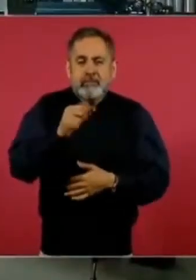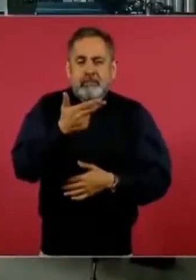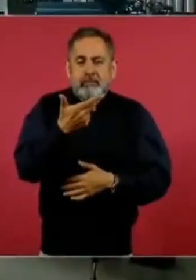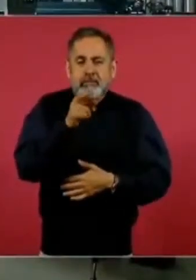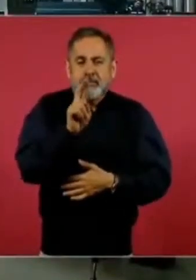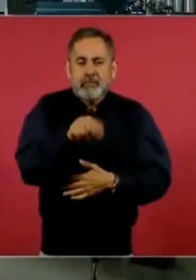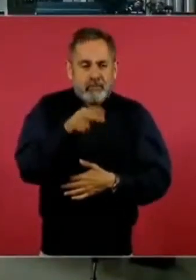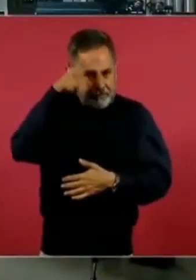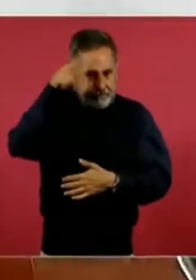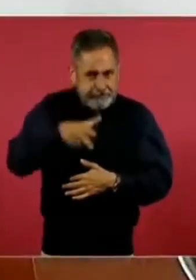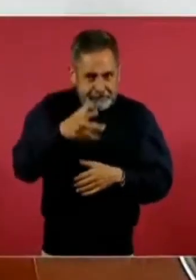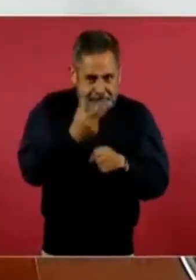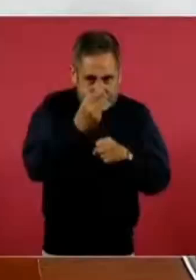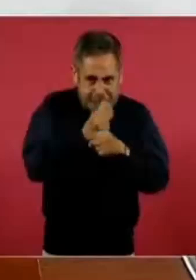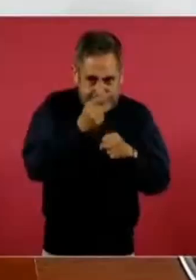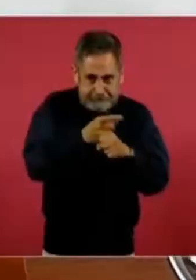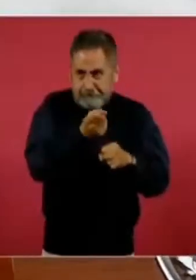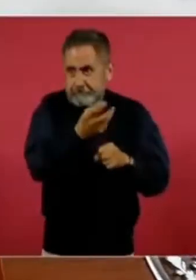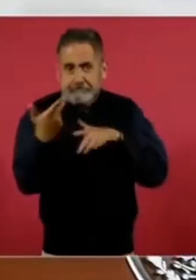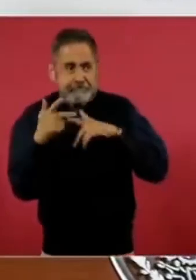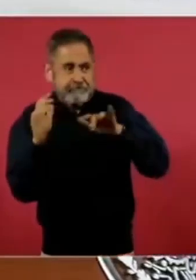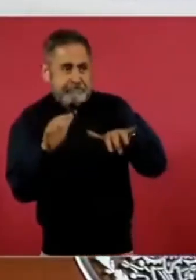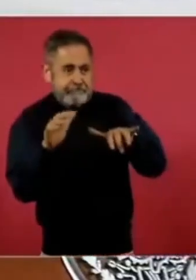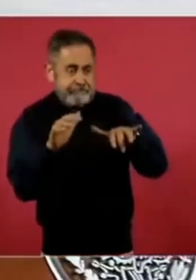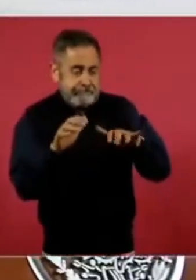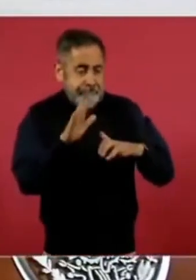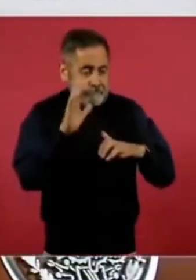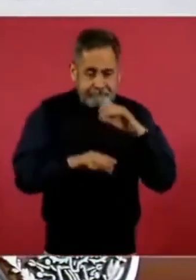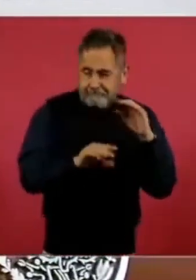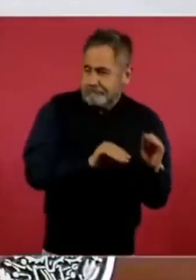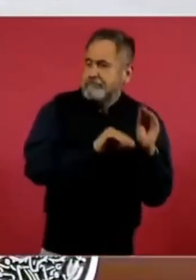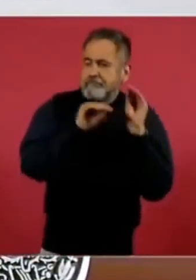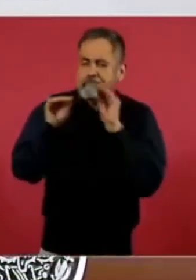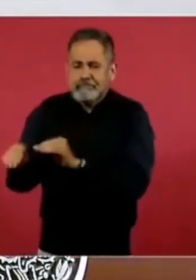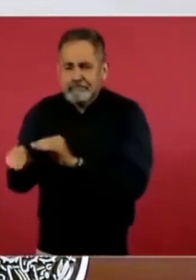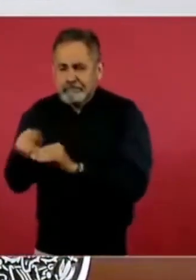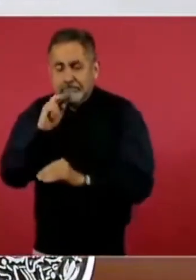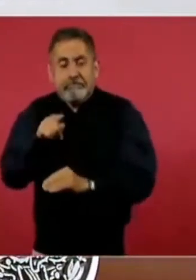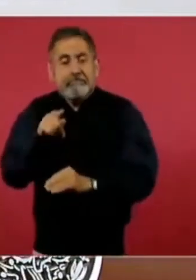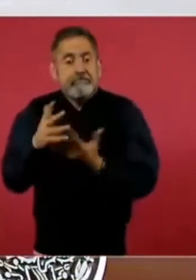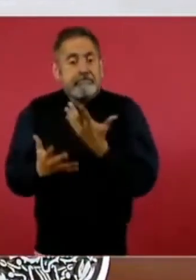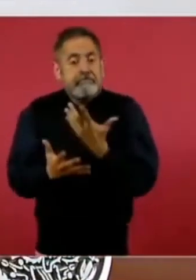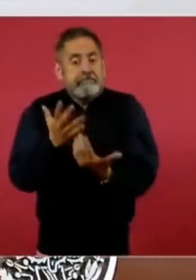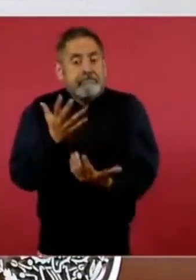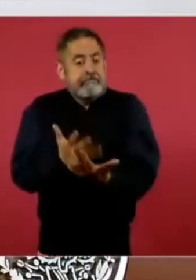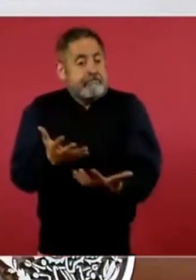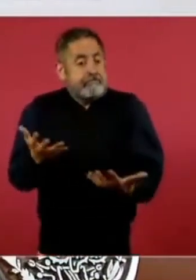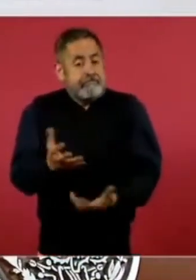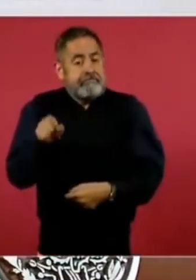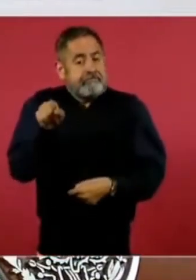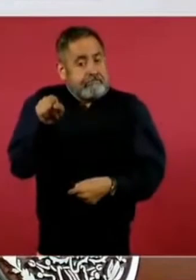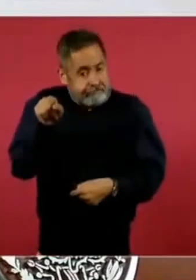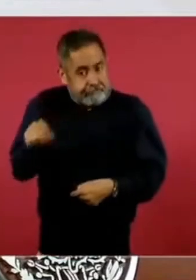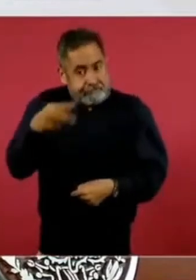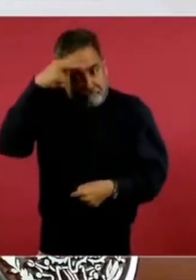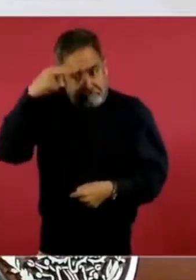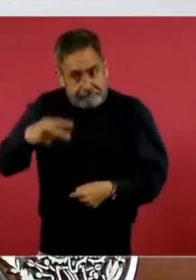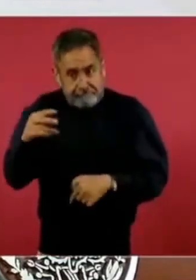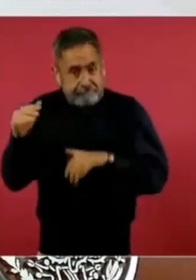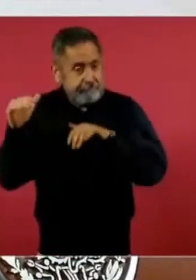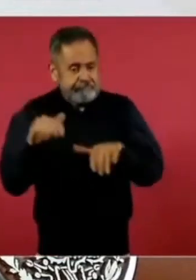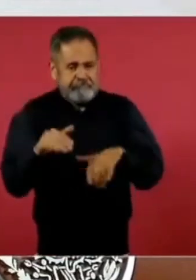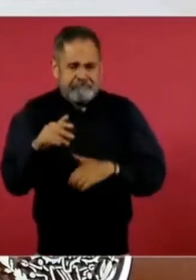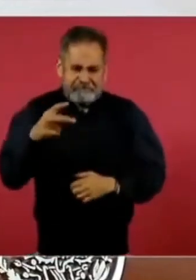y lo mejor, lo mejor, lo mejor, la mano de obra, los trabajadores